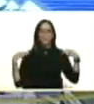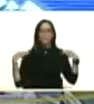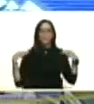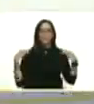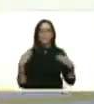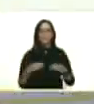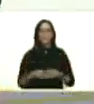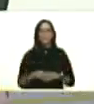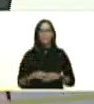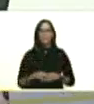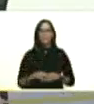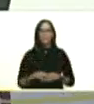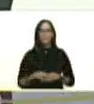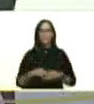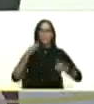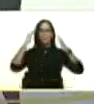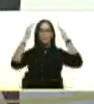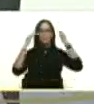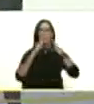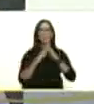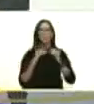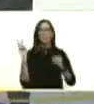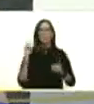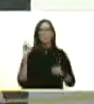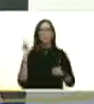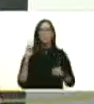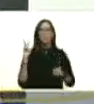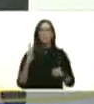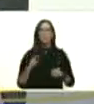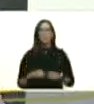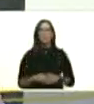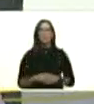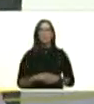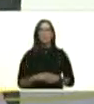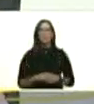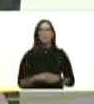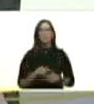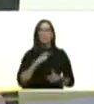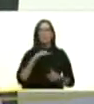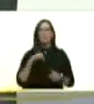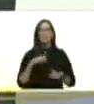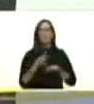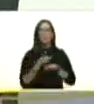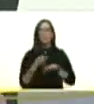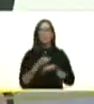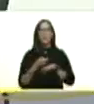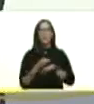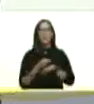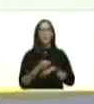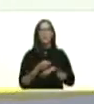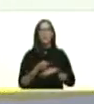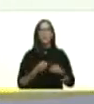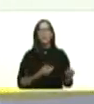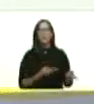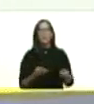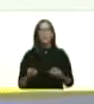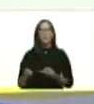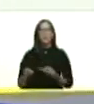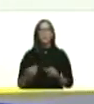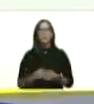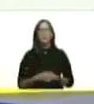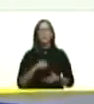un saludo a toda Venezuela a todos nuestros gobernadores que están conectados y que estamos